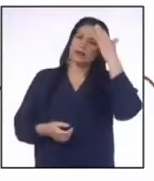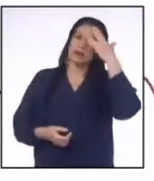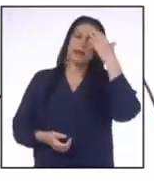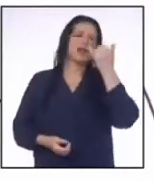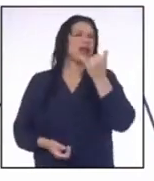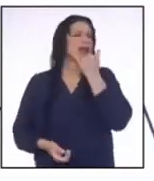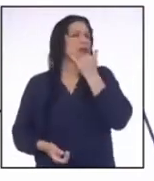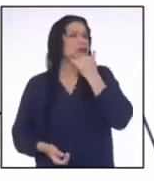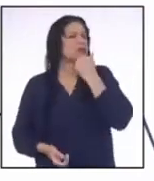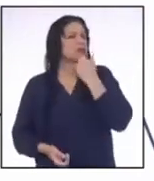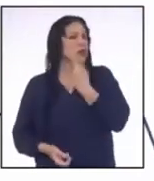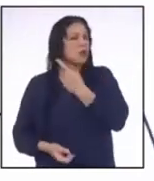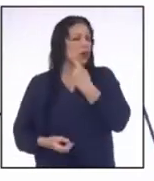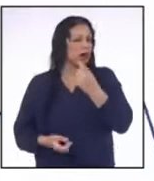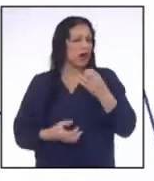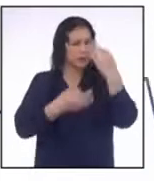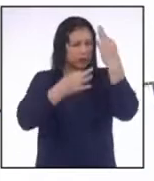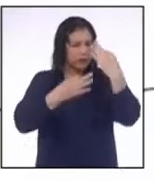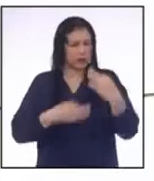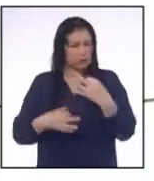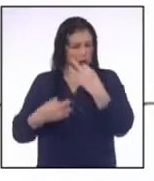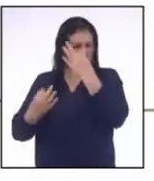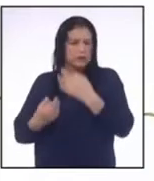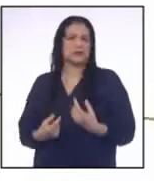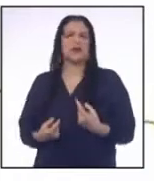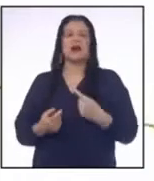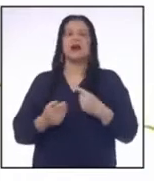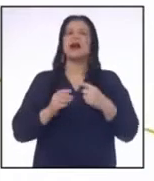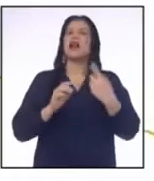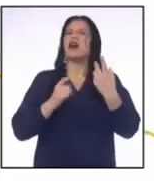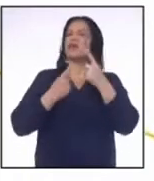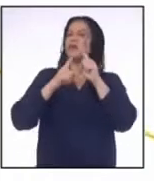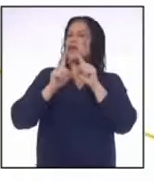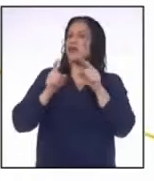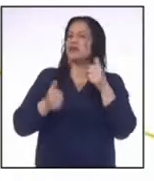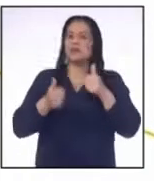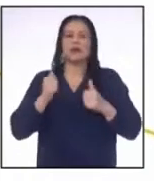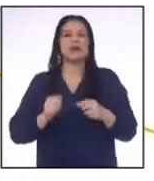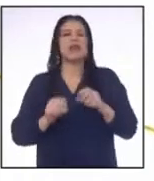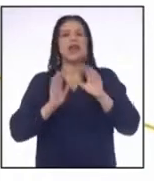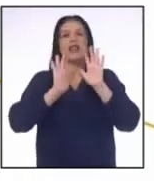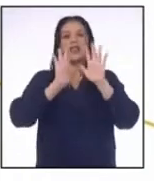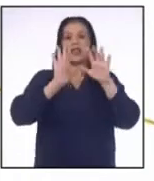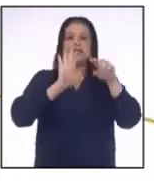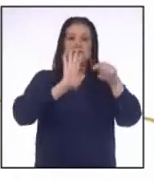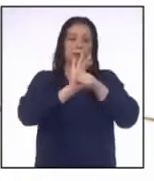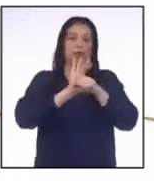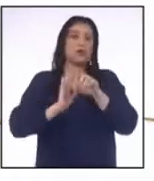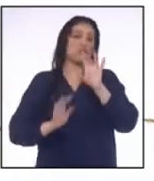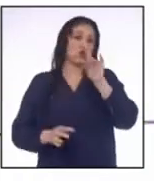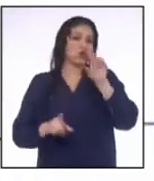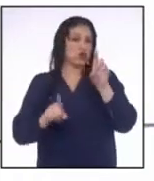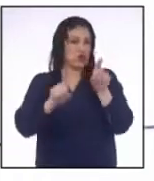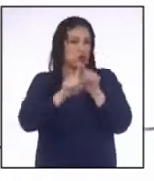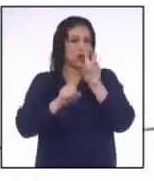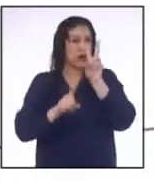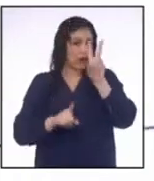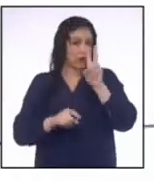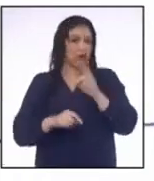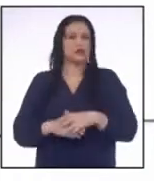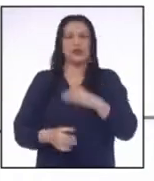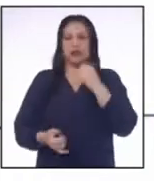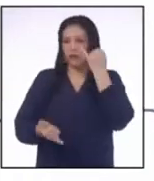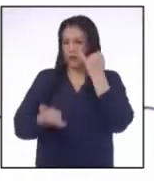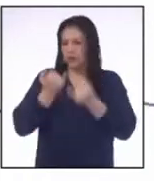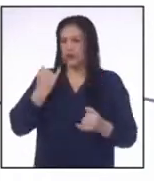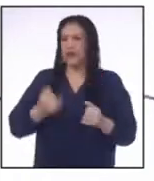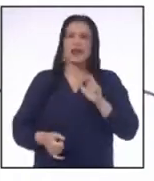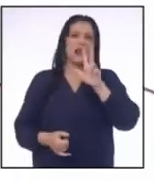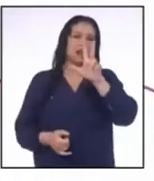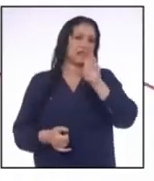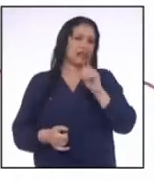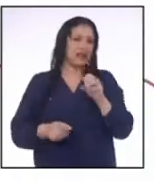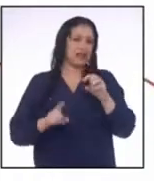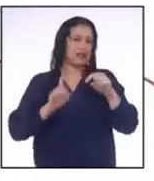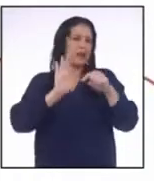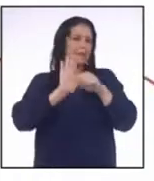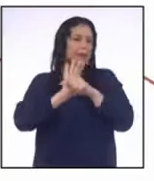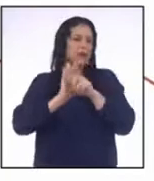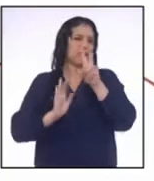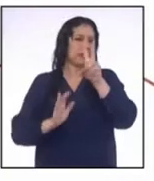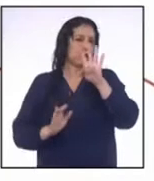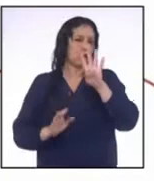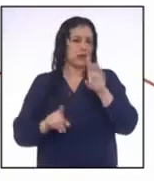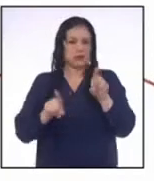que sucedió con ellos Diferencia inicial 10 menos 8 igual a 2 Diferencia final 30 menos 24